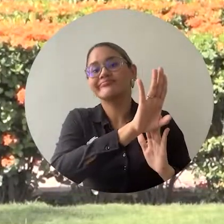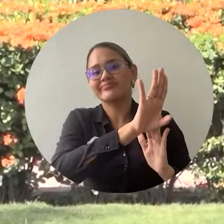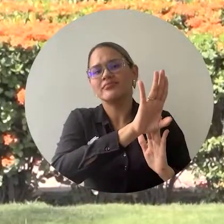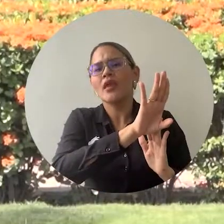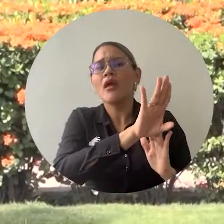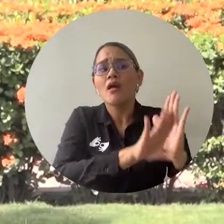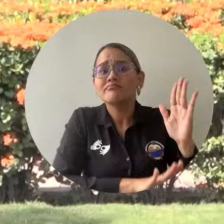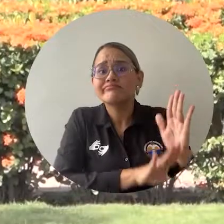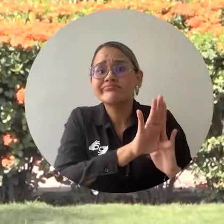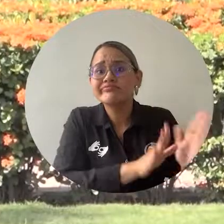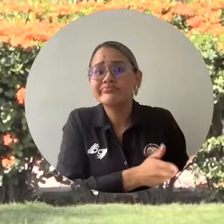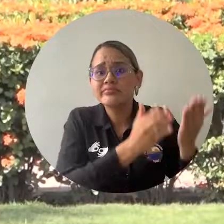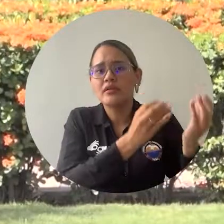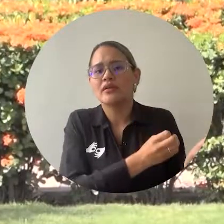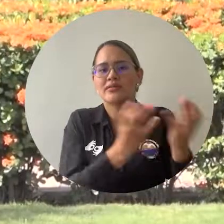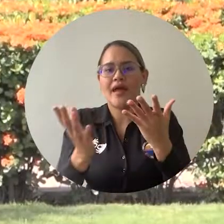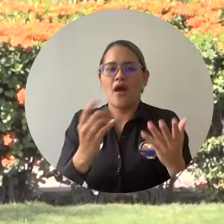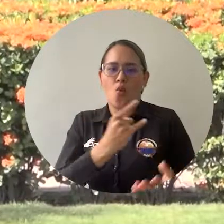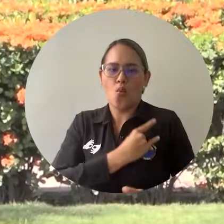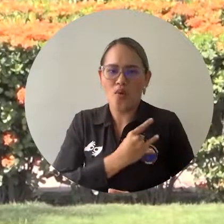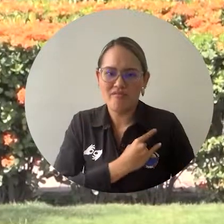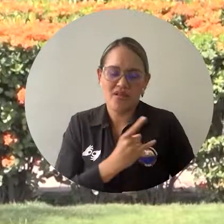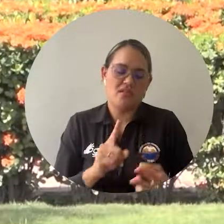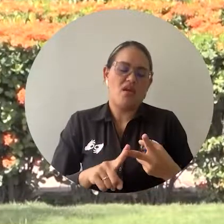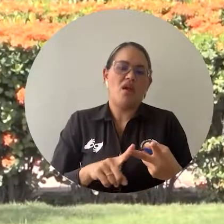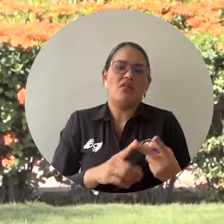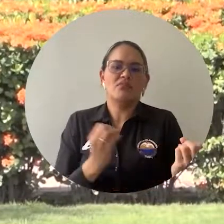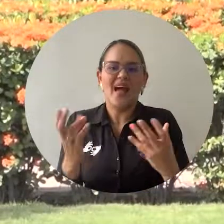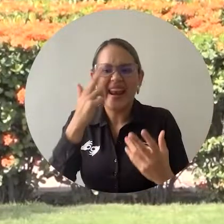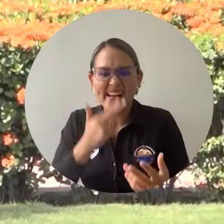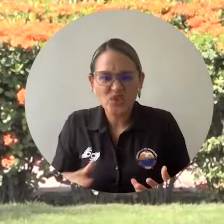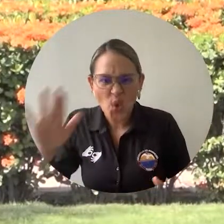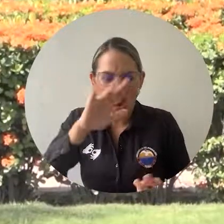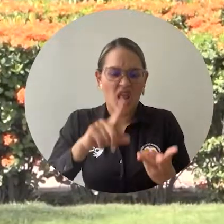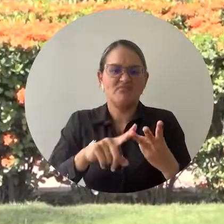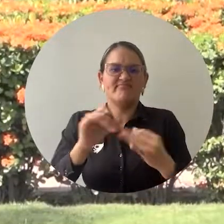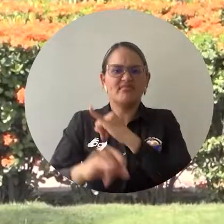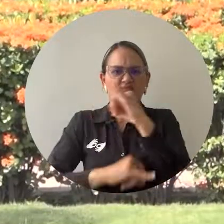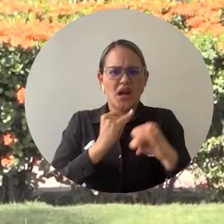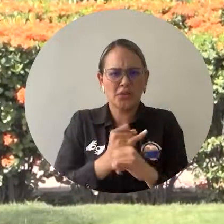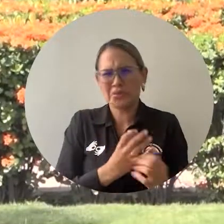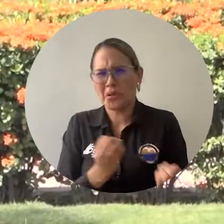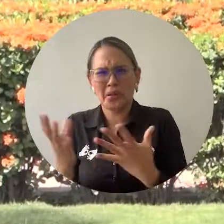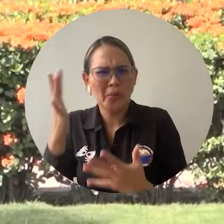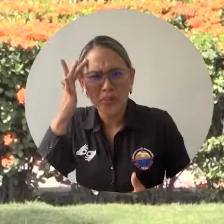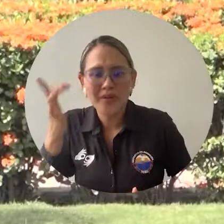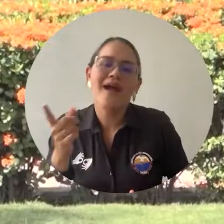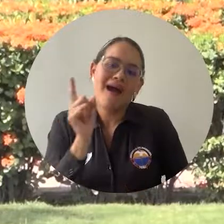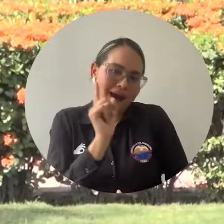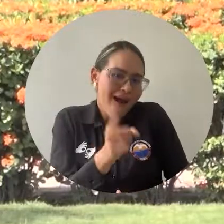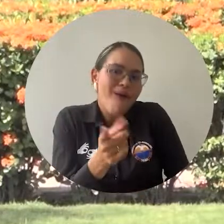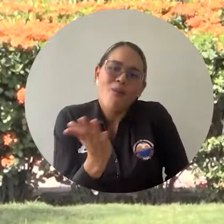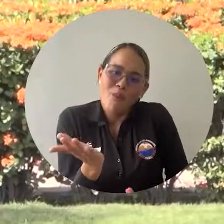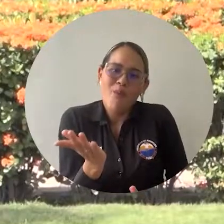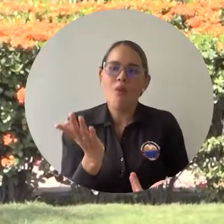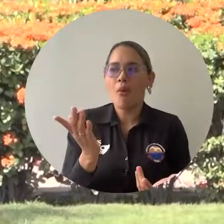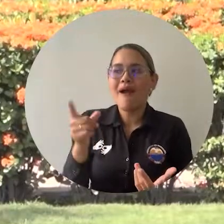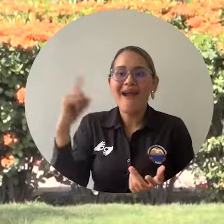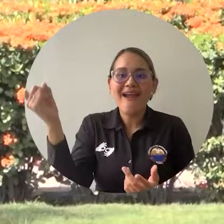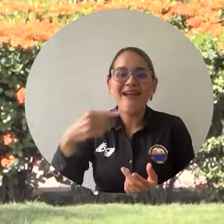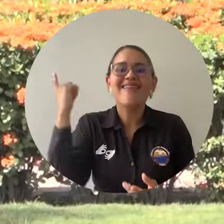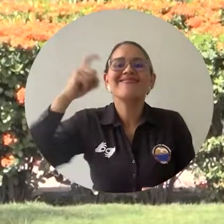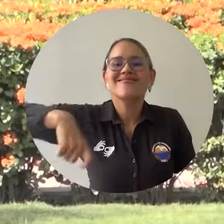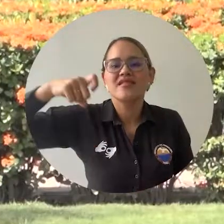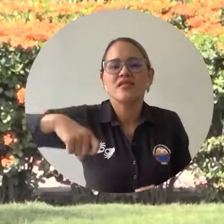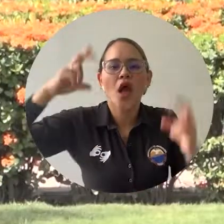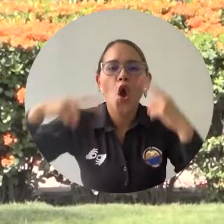estudios para el aporte de la universidad, para el aporte a nivel nacional e internacional, porque actualmente se necesita